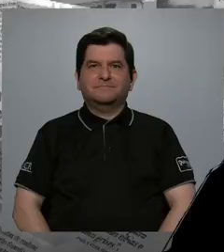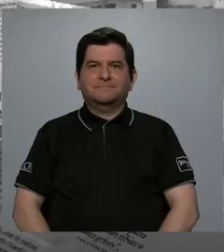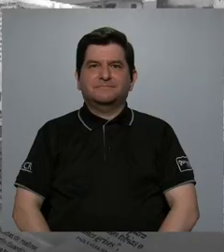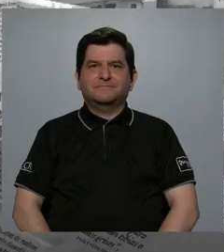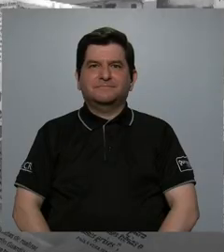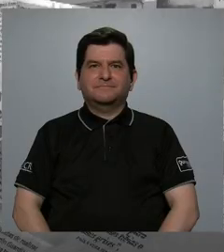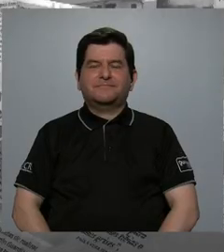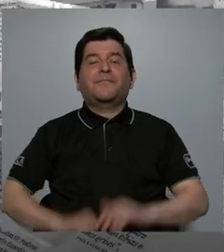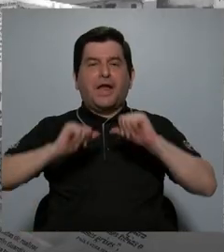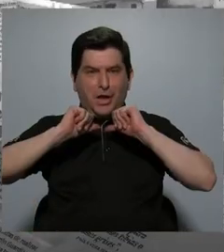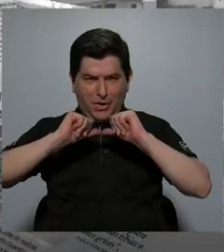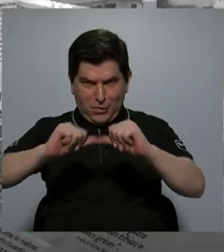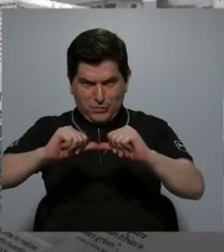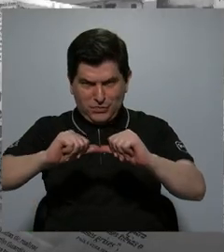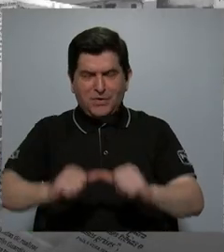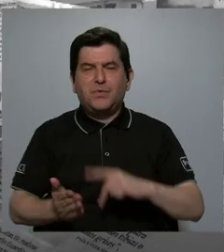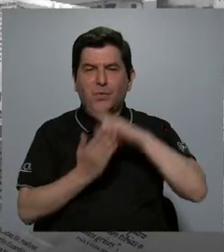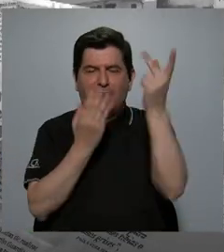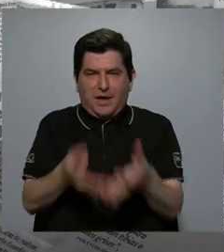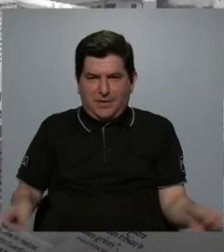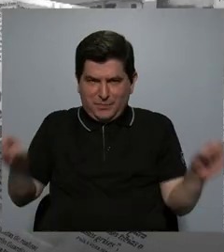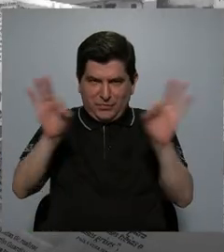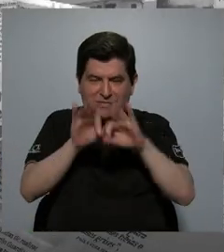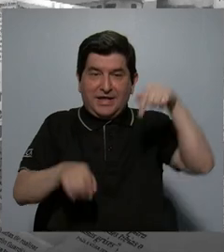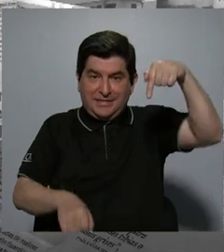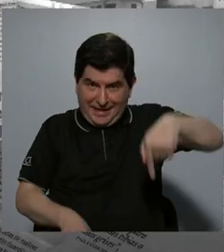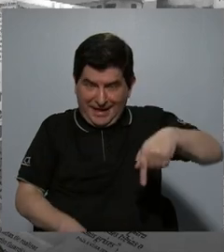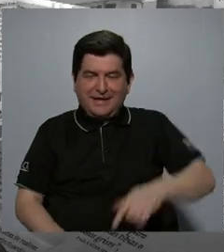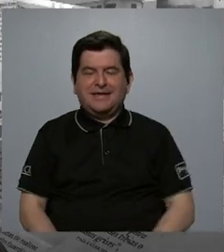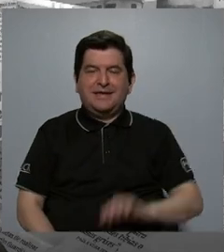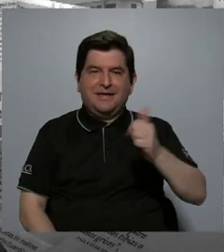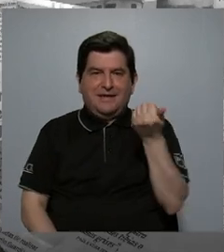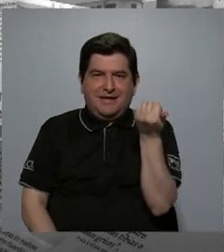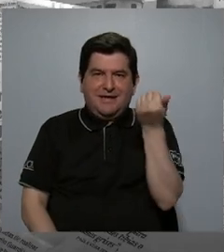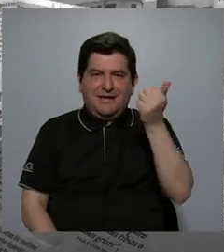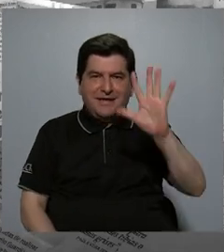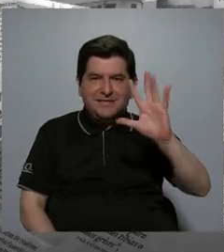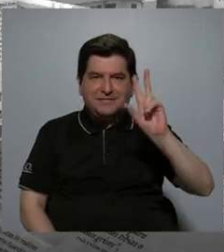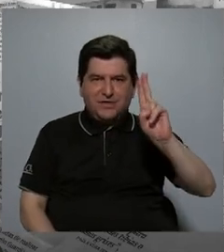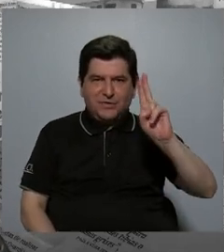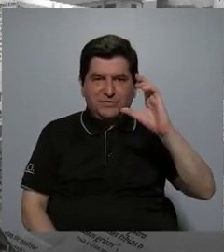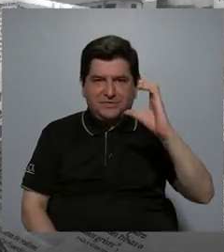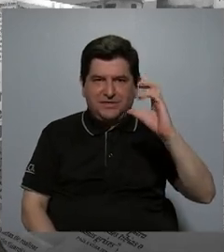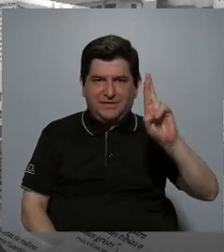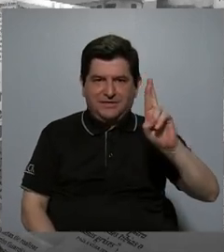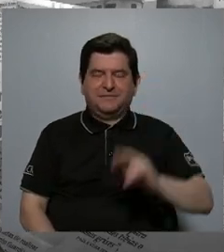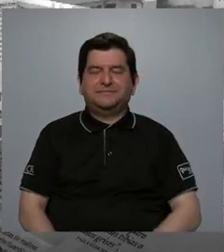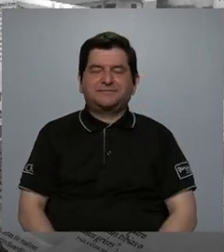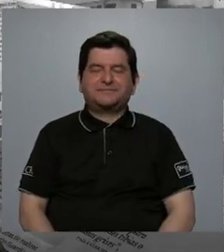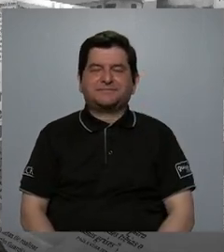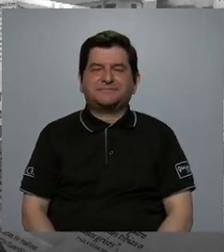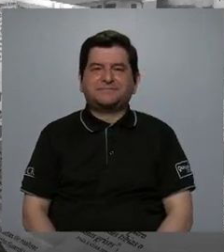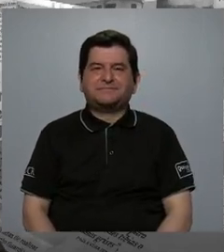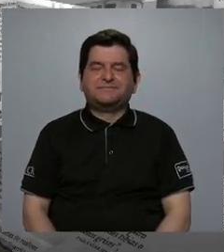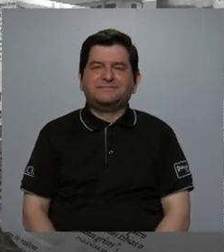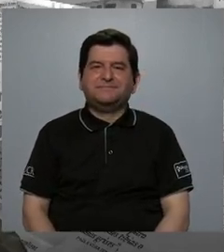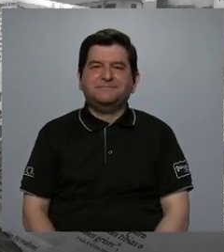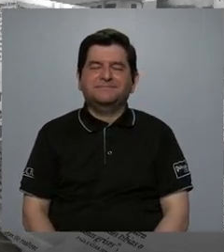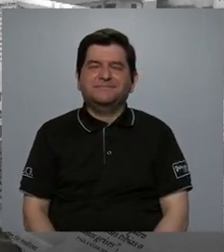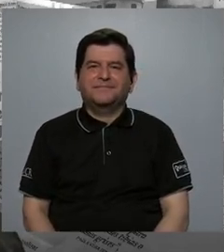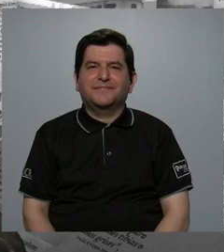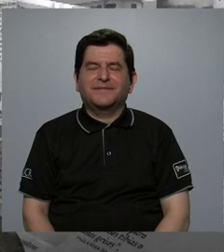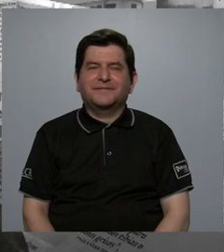Y continuamos con lo que importa aquí desde Canal 15 UCR. ¿Cuál es,